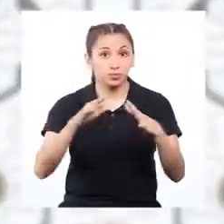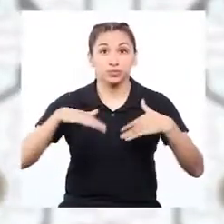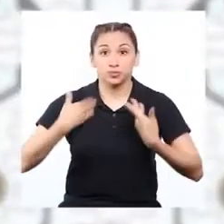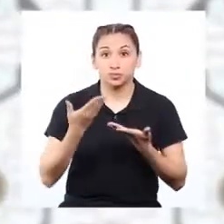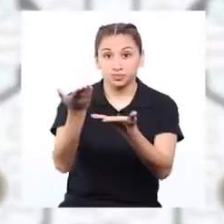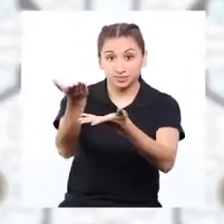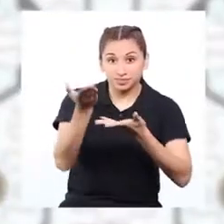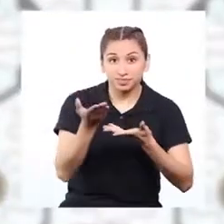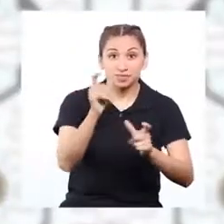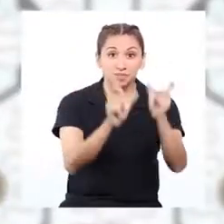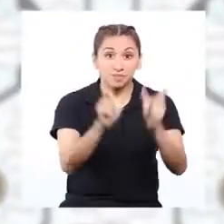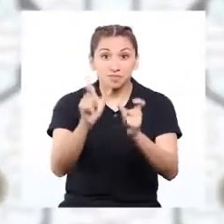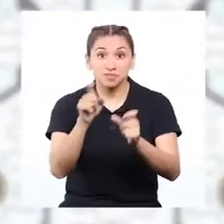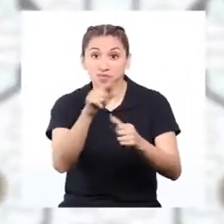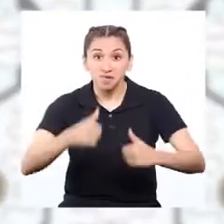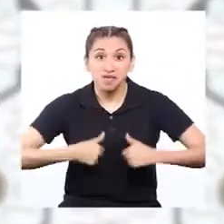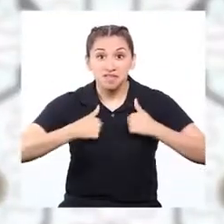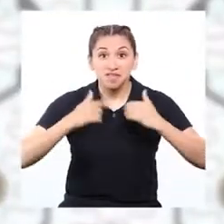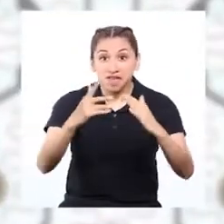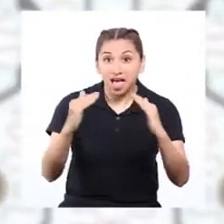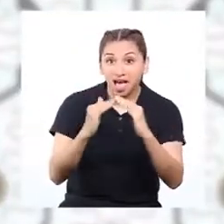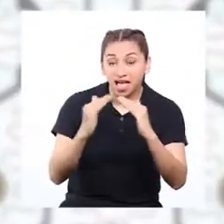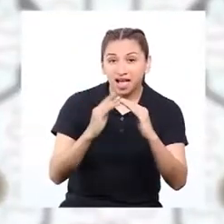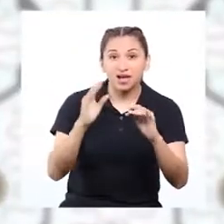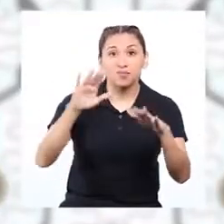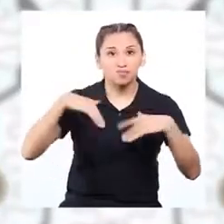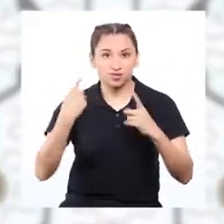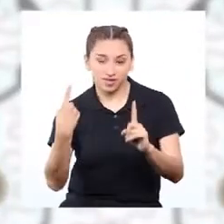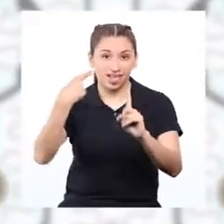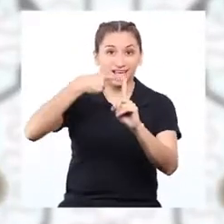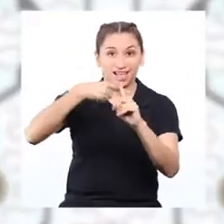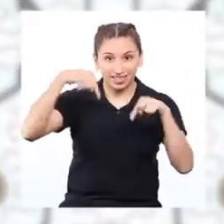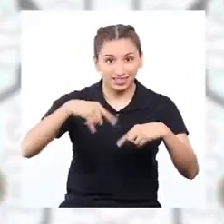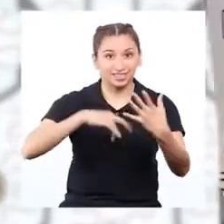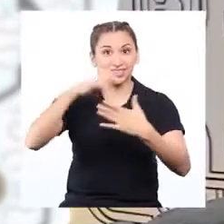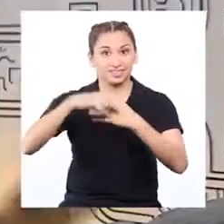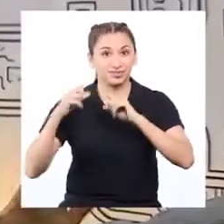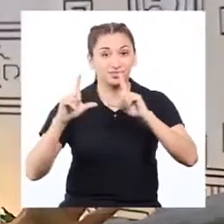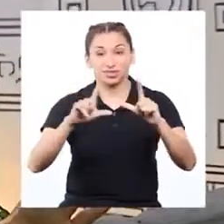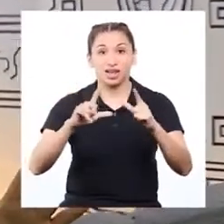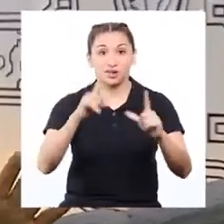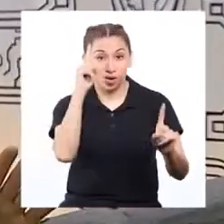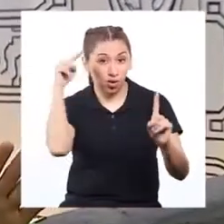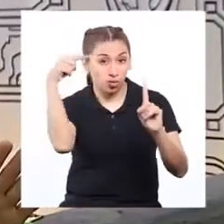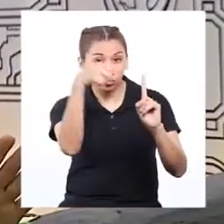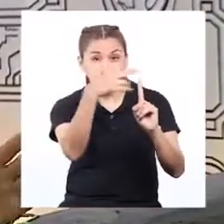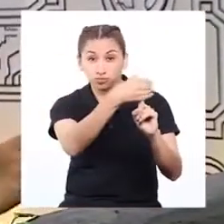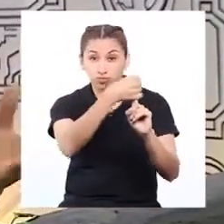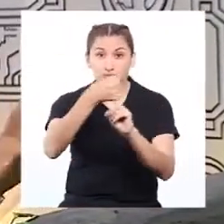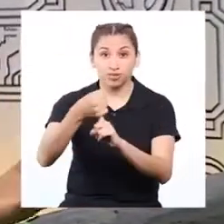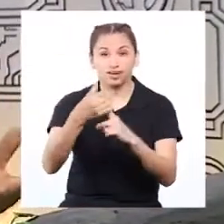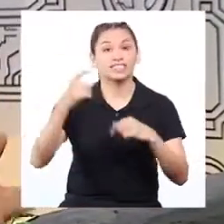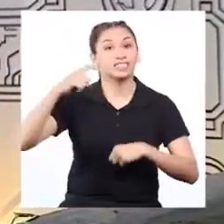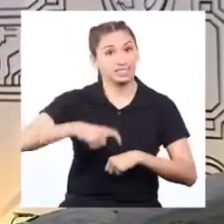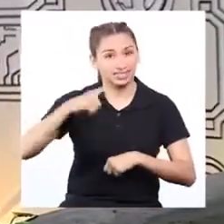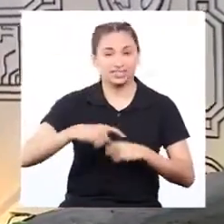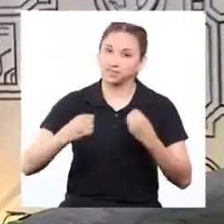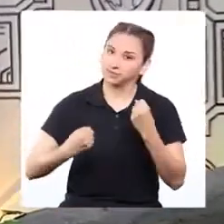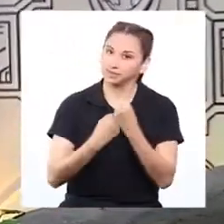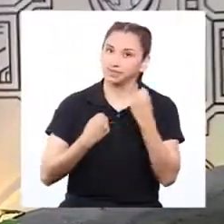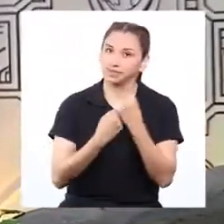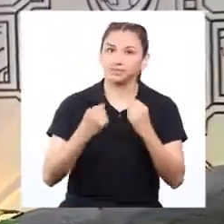Recuerden que pueden invitar a las personas que viven con ustedes para sumarse a este programa. Lograr el reto de esta experiencia de aprendizaje